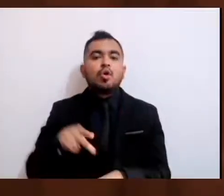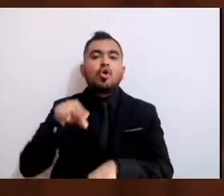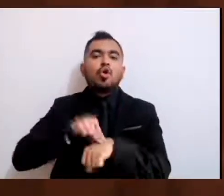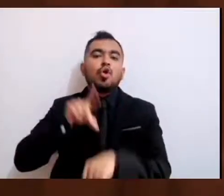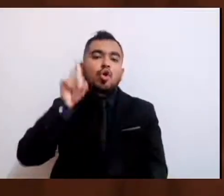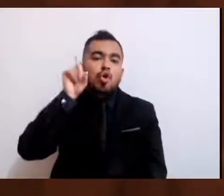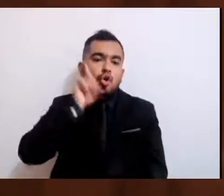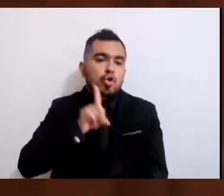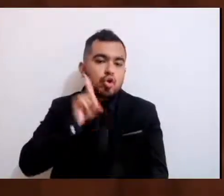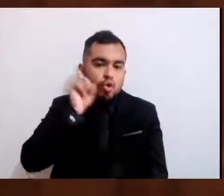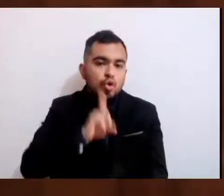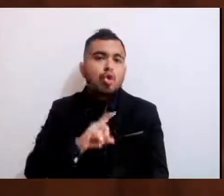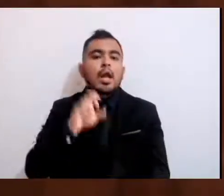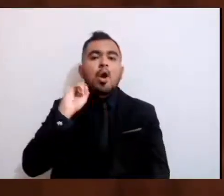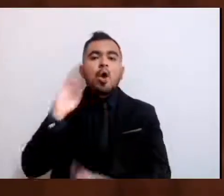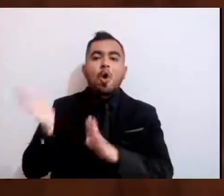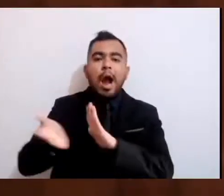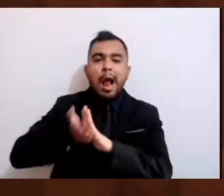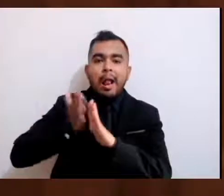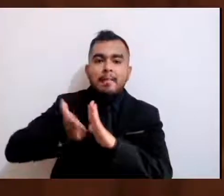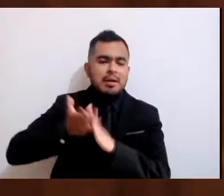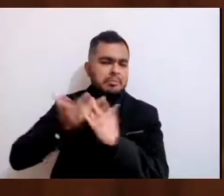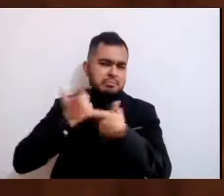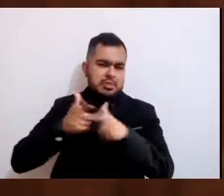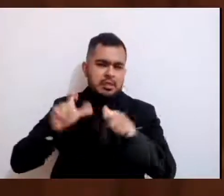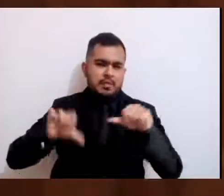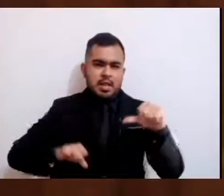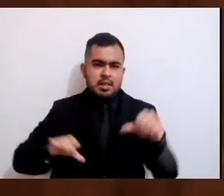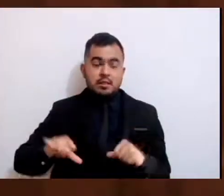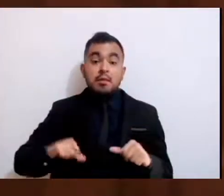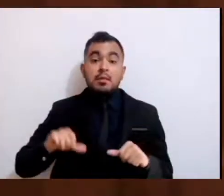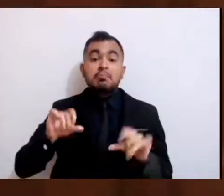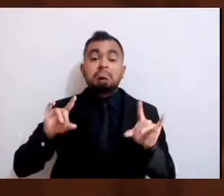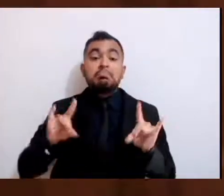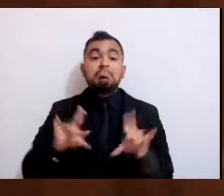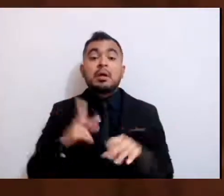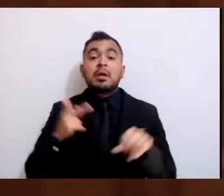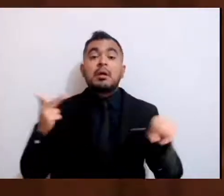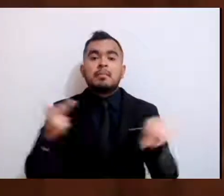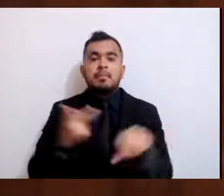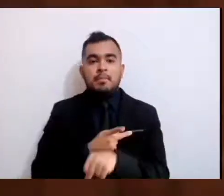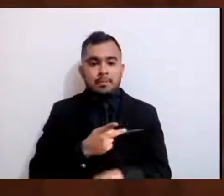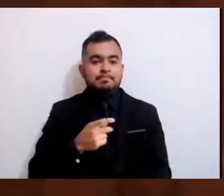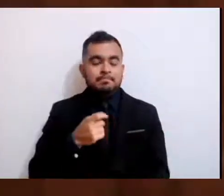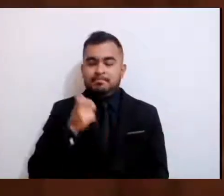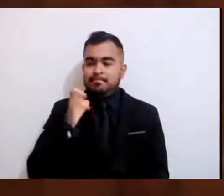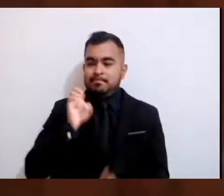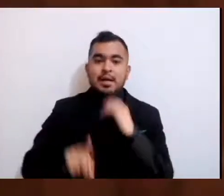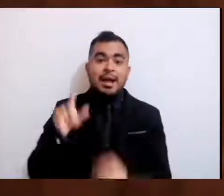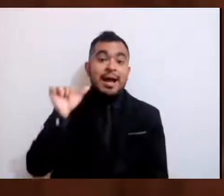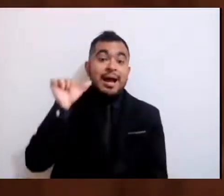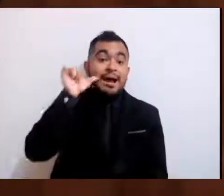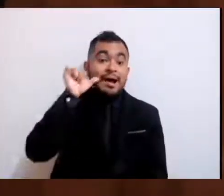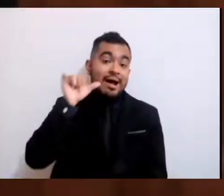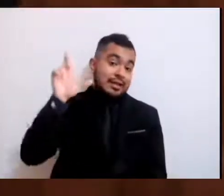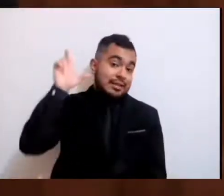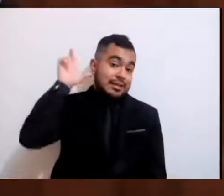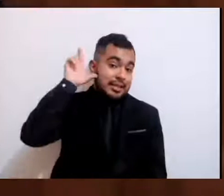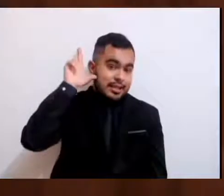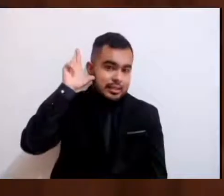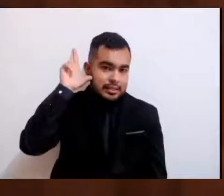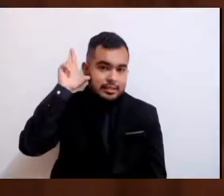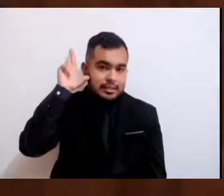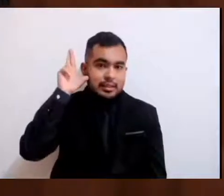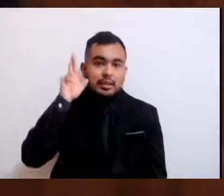cualquier otra actividad, como sucedió justamente también el día de antier, que se llevaron a